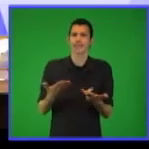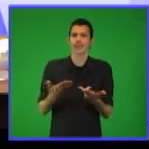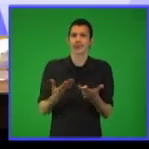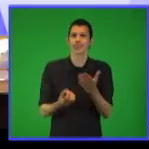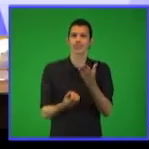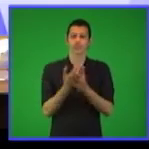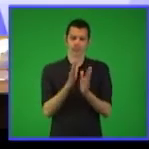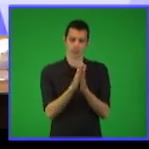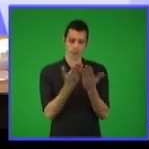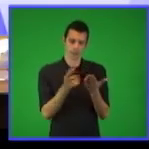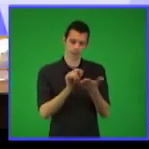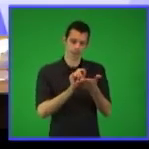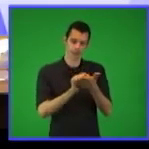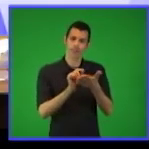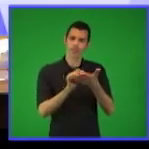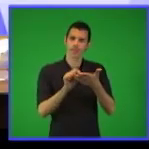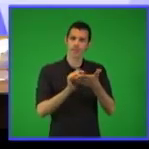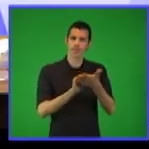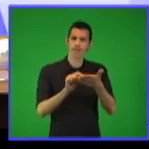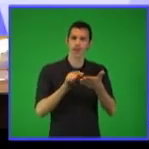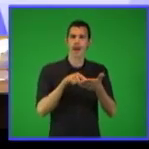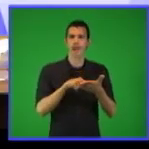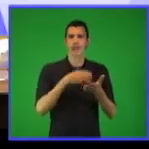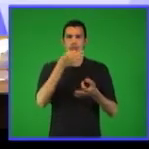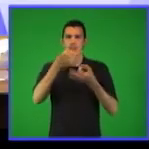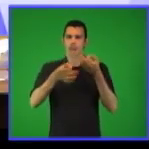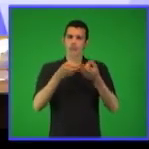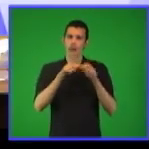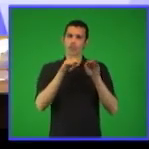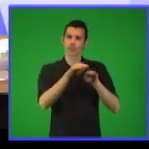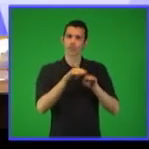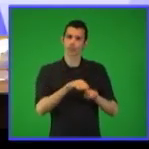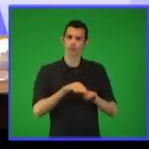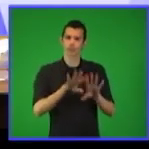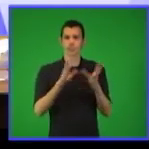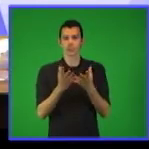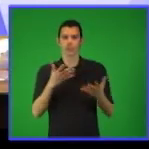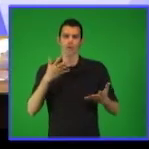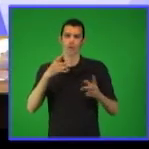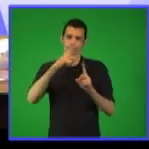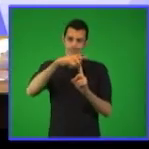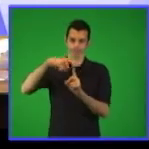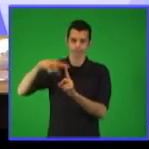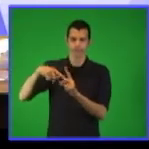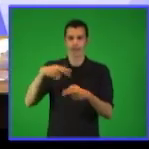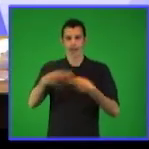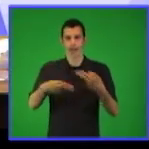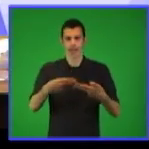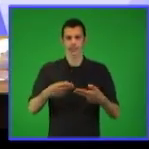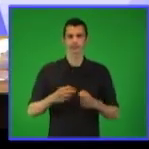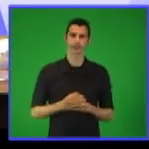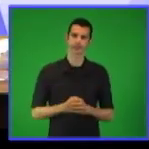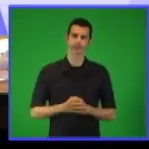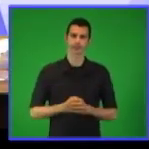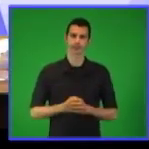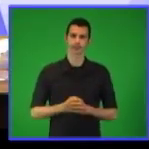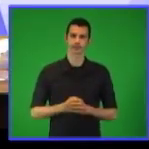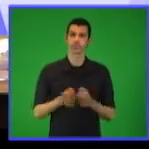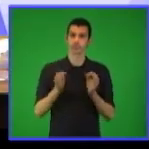carpeta en la cual ustedes vayan guardando todas las actividades que con esta